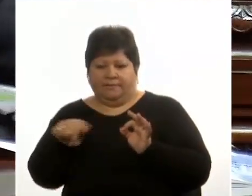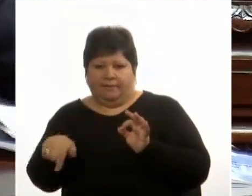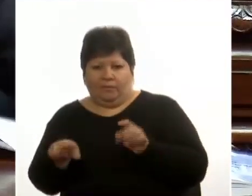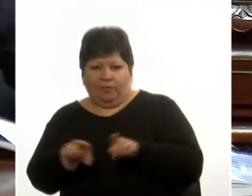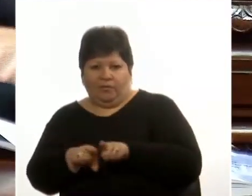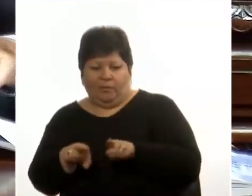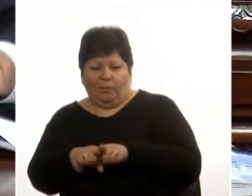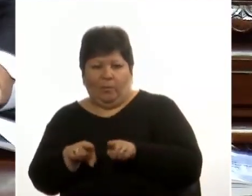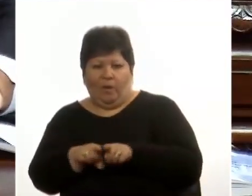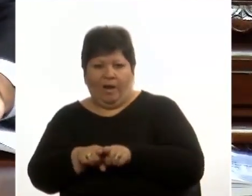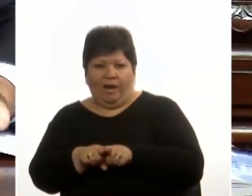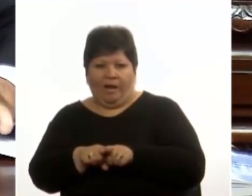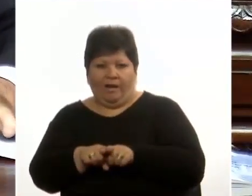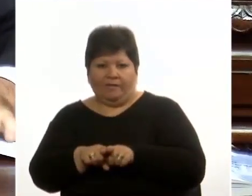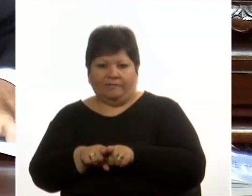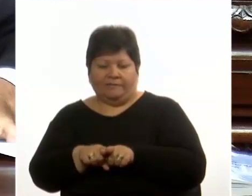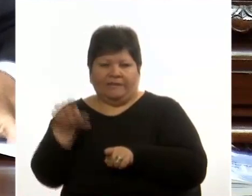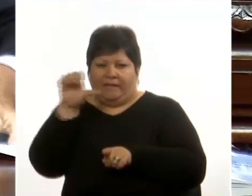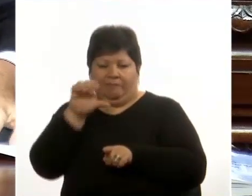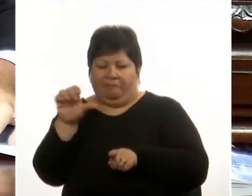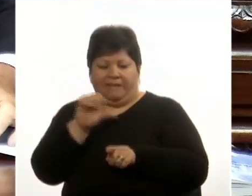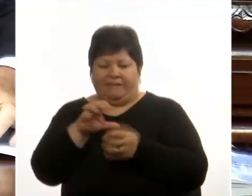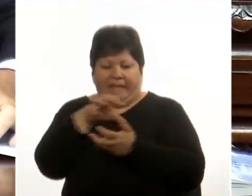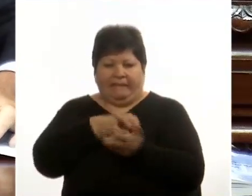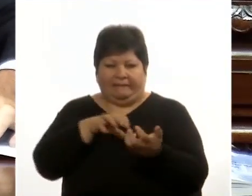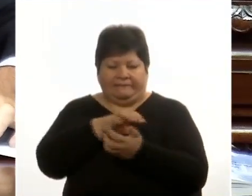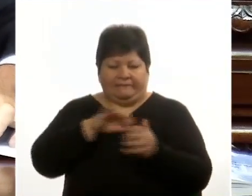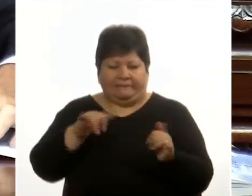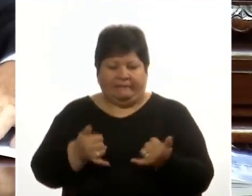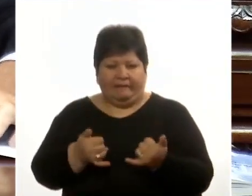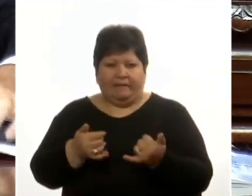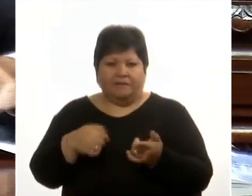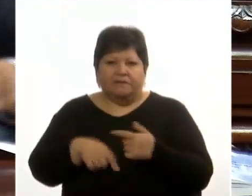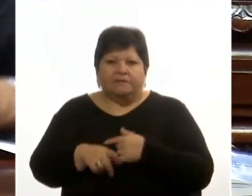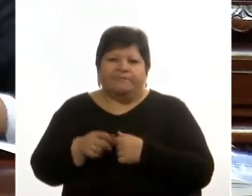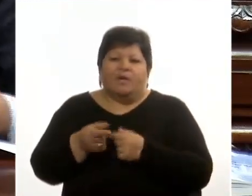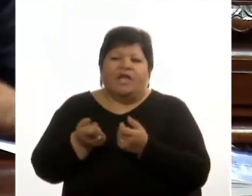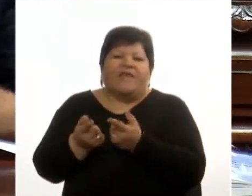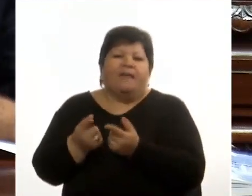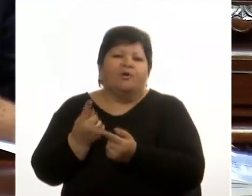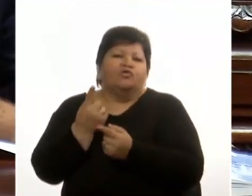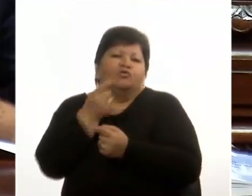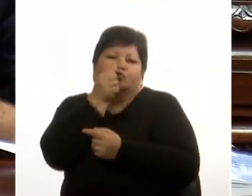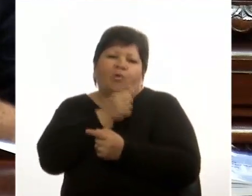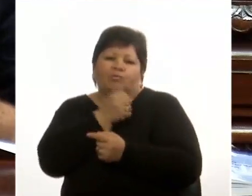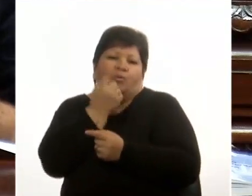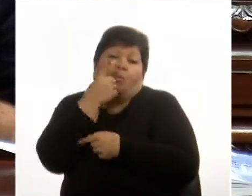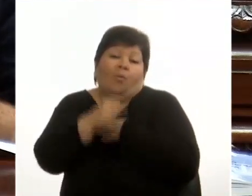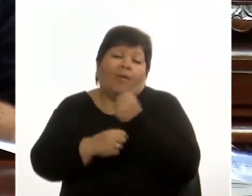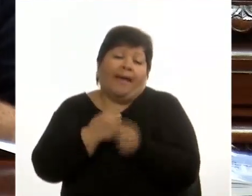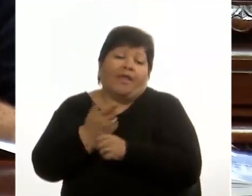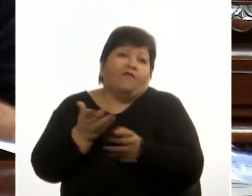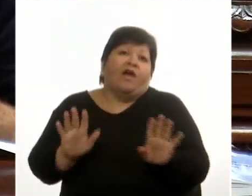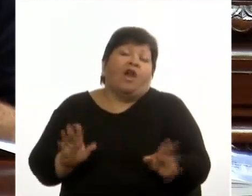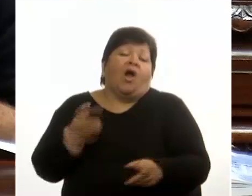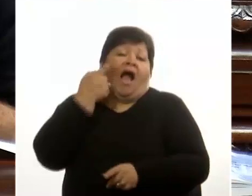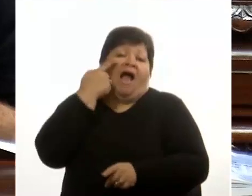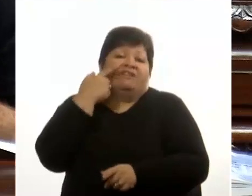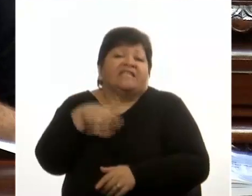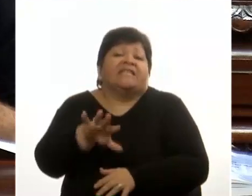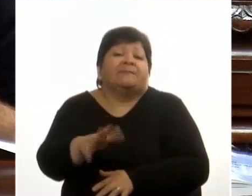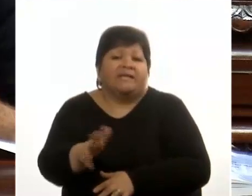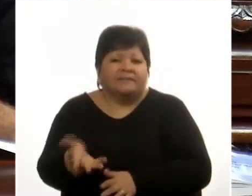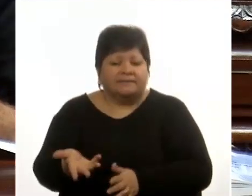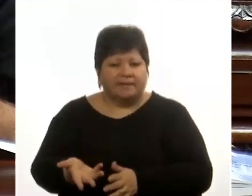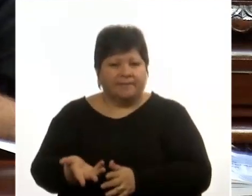Y como no solamente hay que decirlo, sino proponerlo, lo voy a hacer. Este proyecto de ley